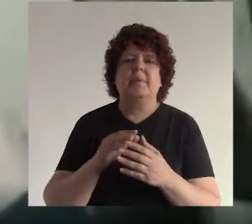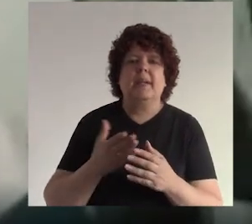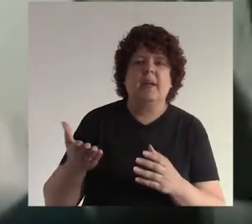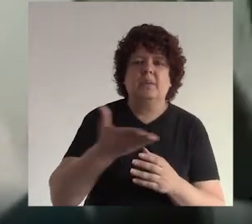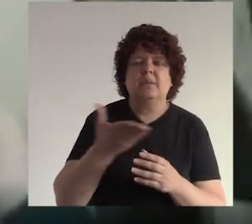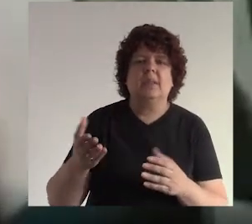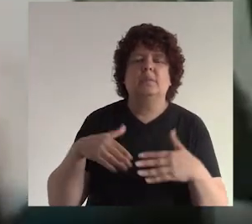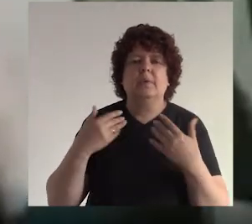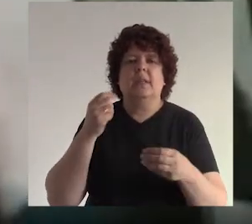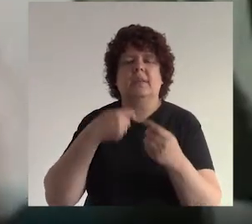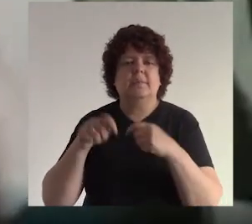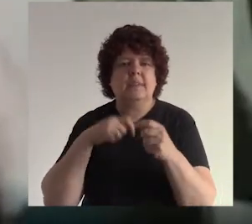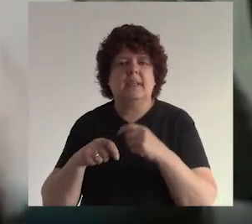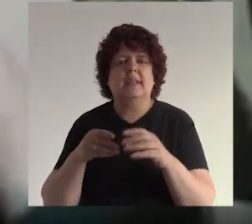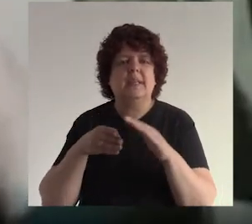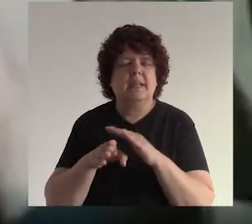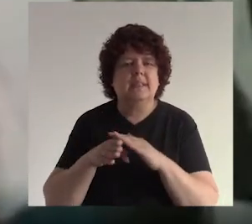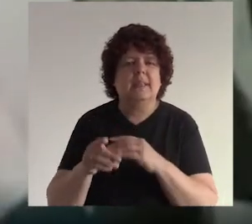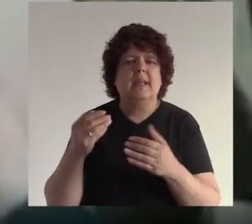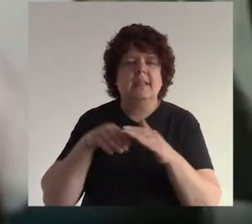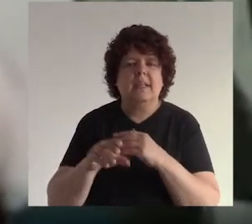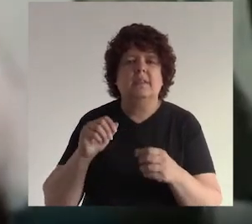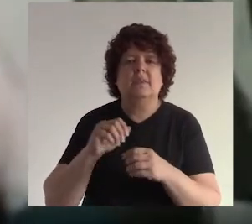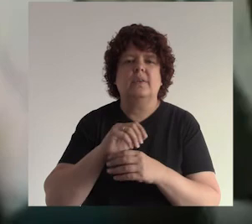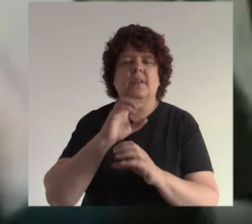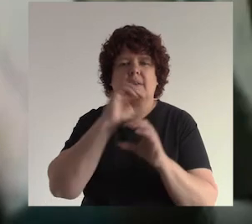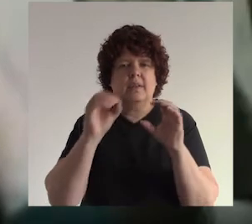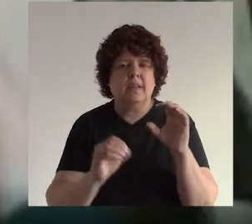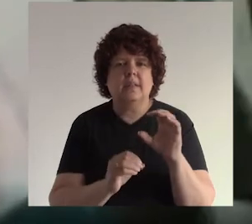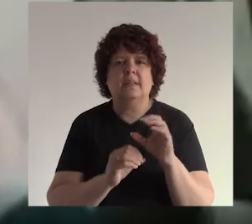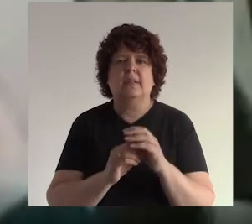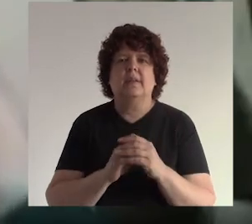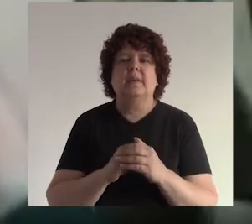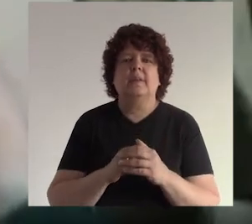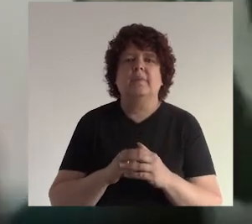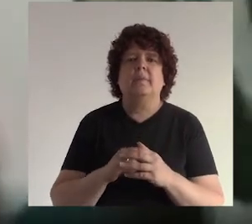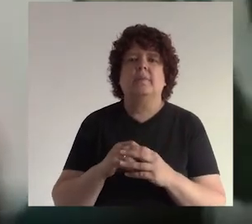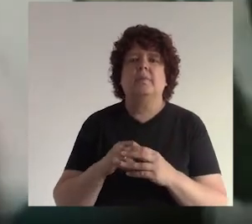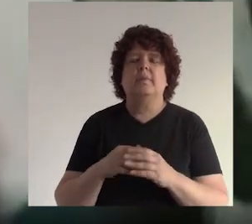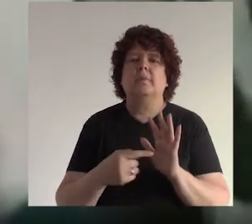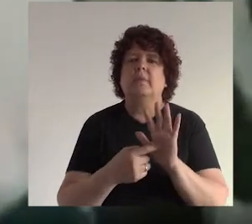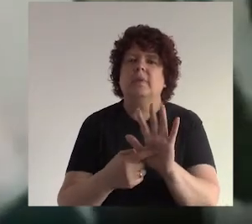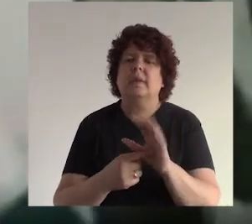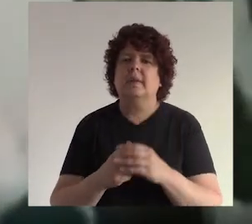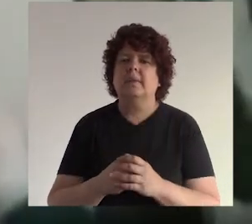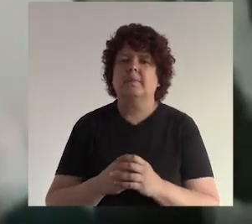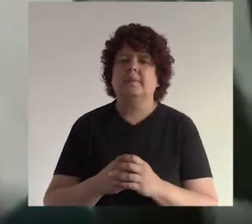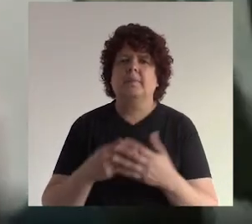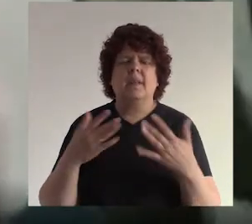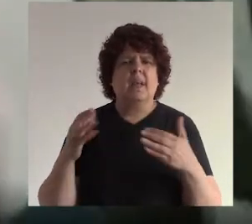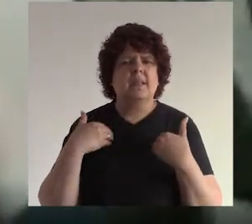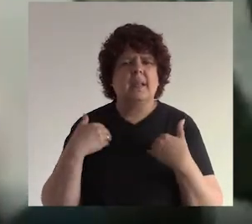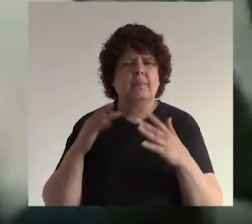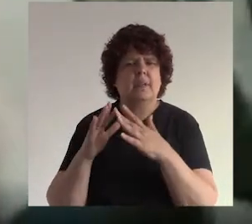ustedes puedan vender y acceder dentro de nosotros o poder publicar sus productos ¿no? o